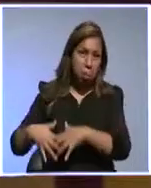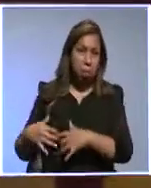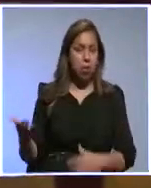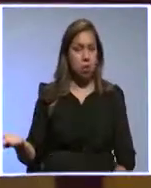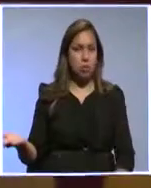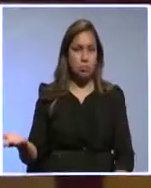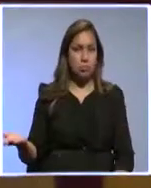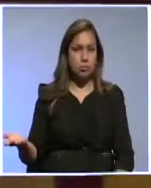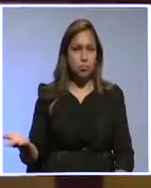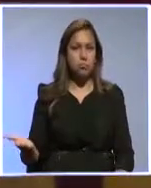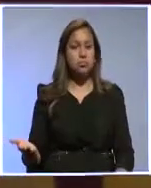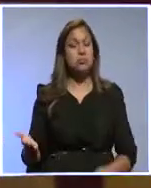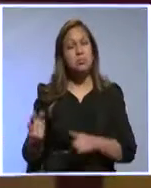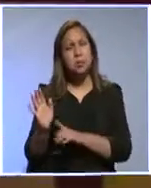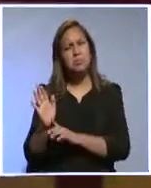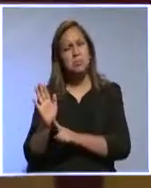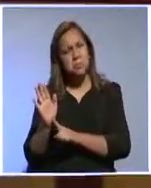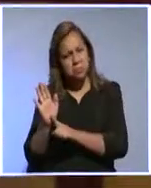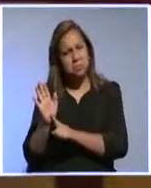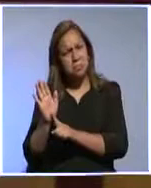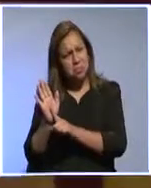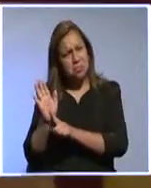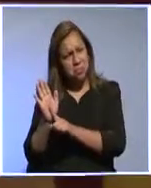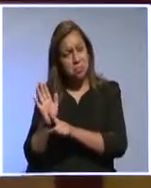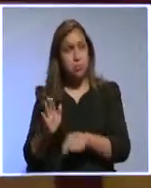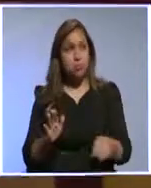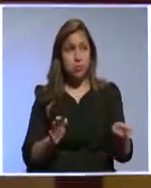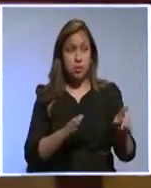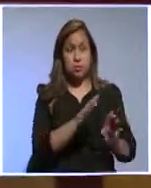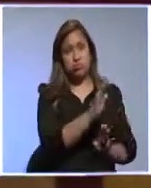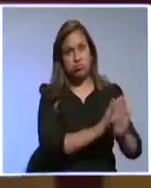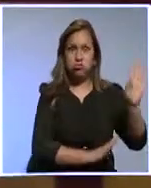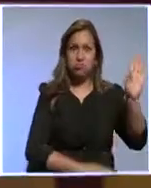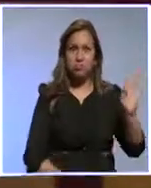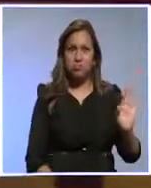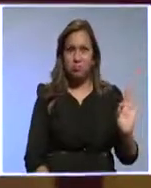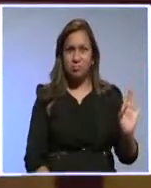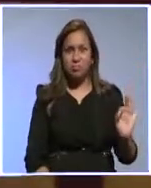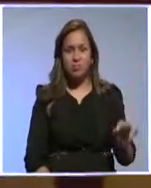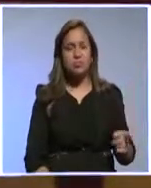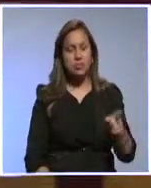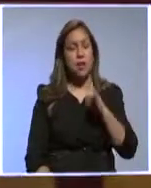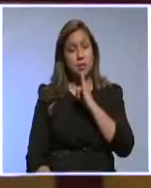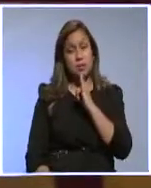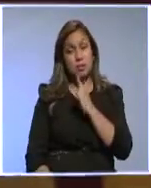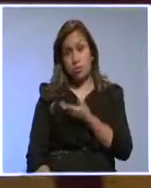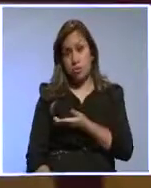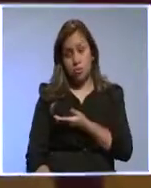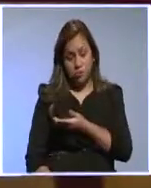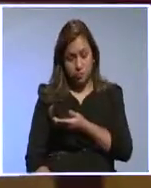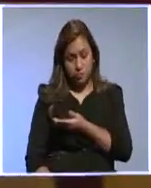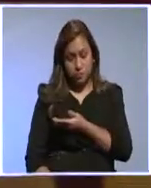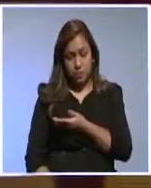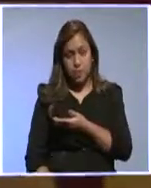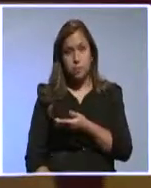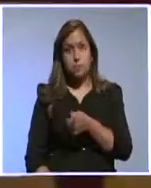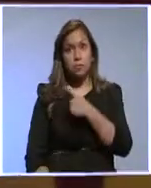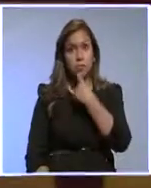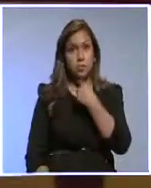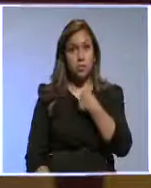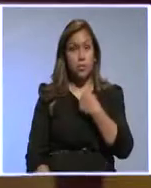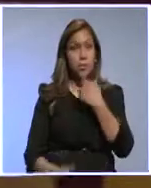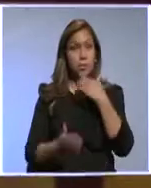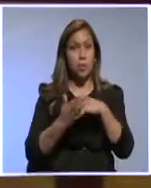lo han tenido en Silicon Valley. Y también comentando, esto pasa en Estados Unidos. Tú acabas de hacer una